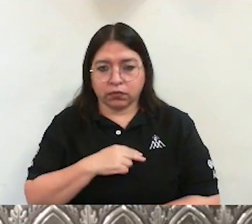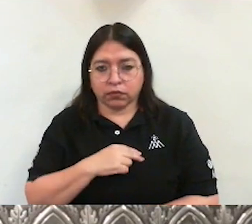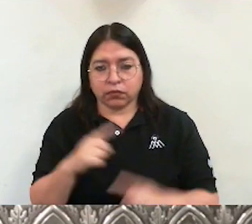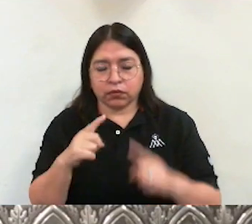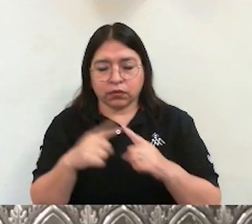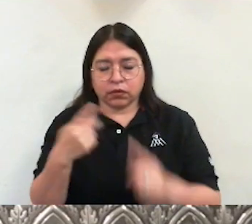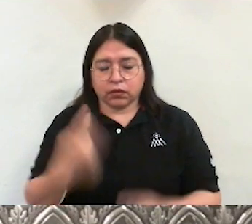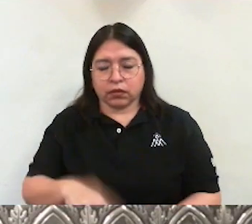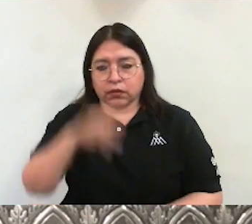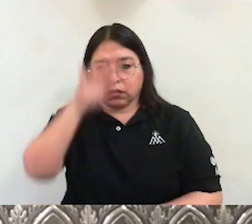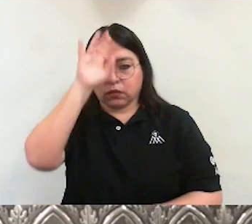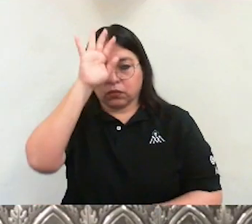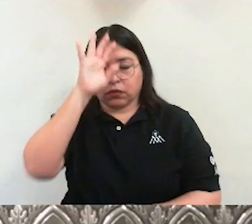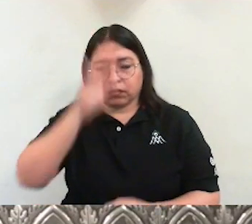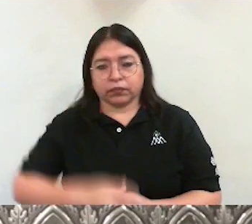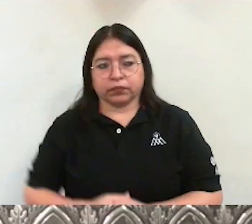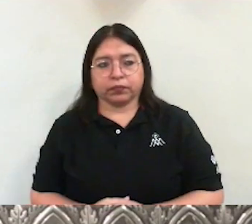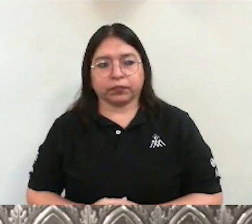Monterrey.